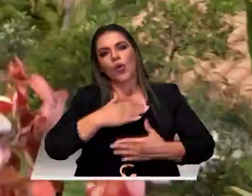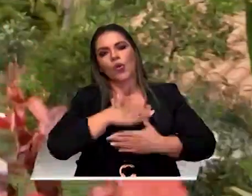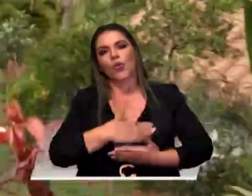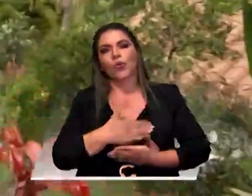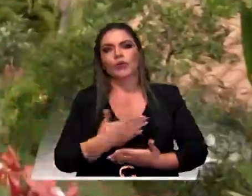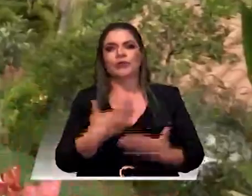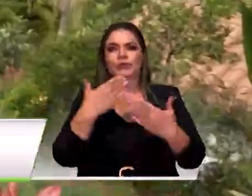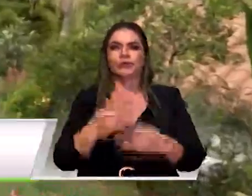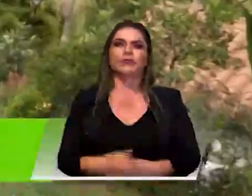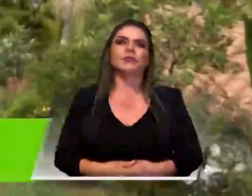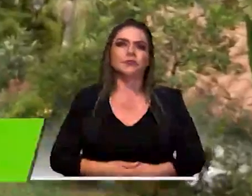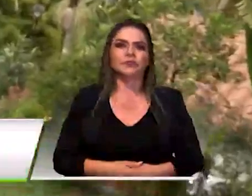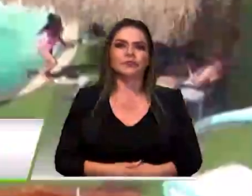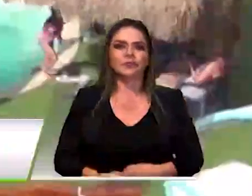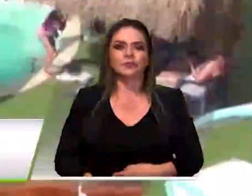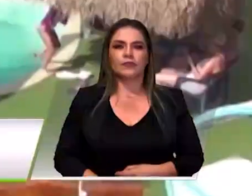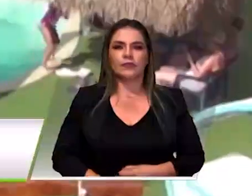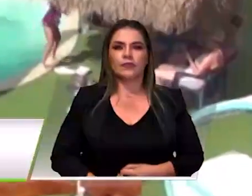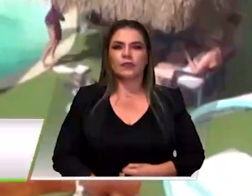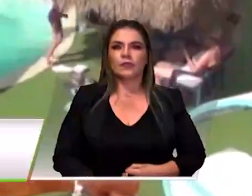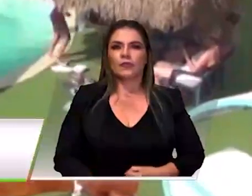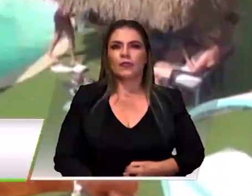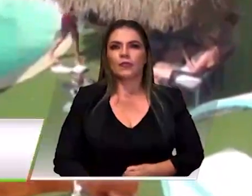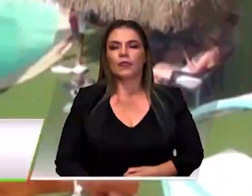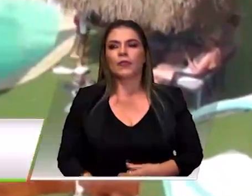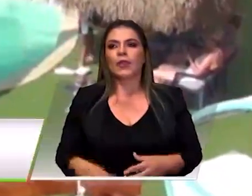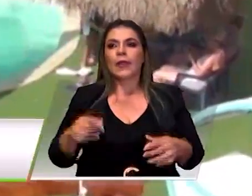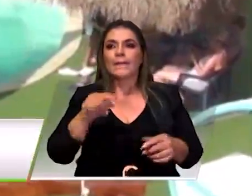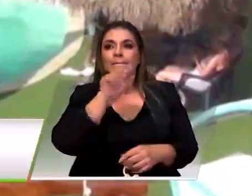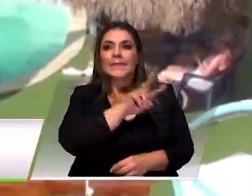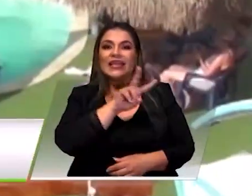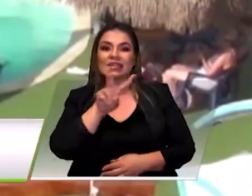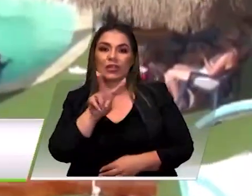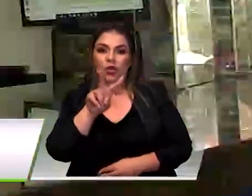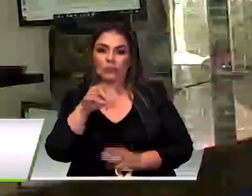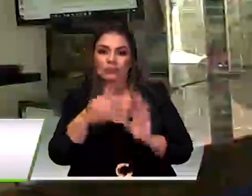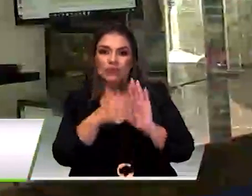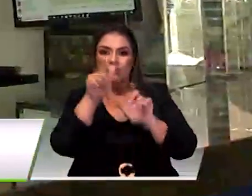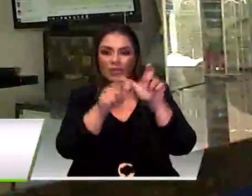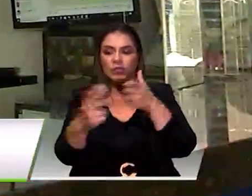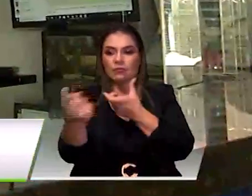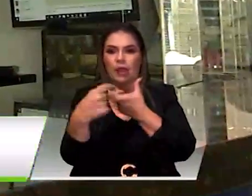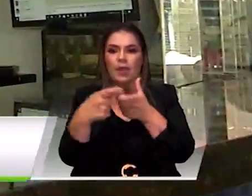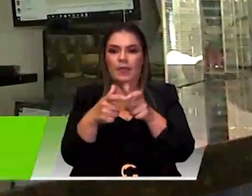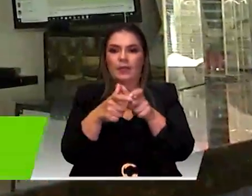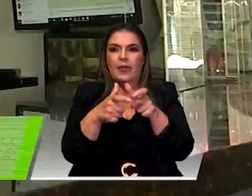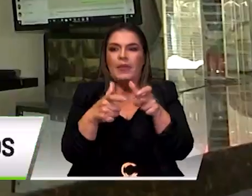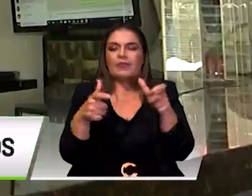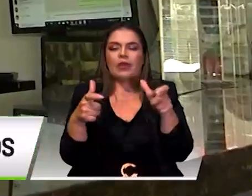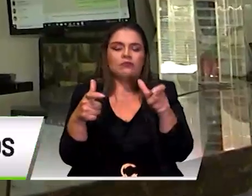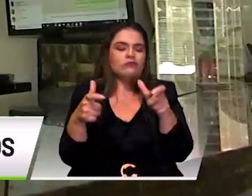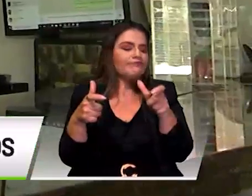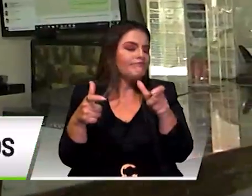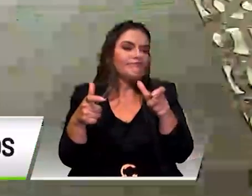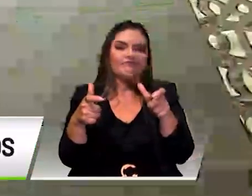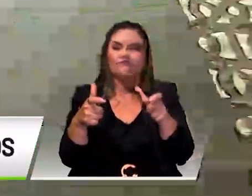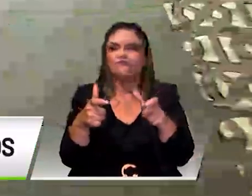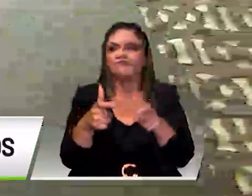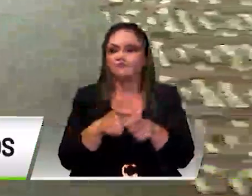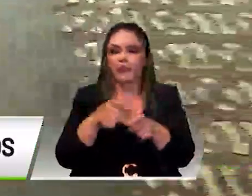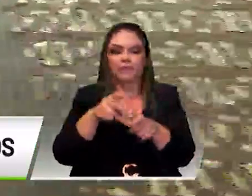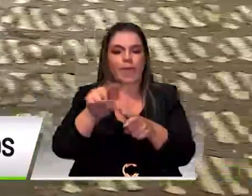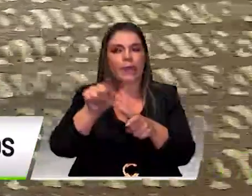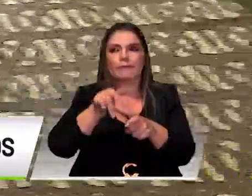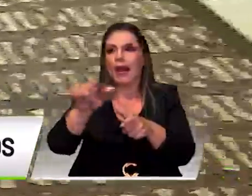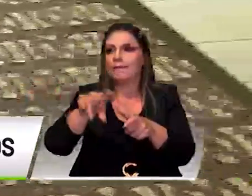Por la pandemia unos 22 mil empleos del sector turismo y recreación se perdieron en Antioquia y de las 6 mil